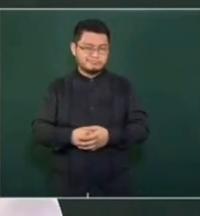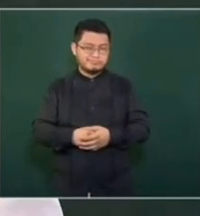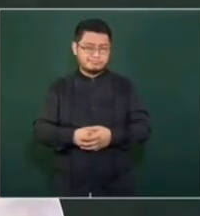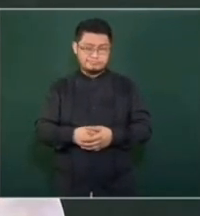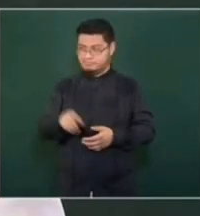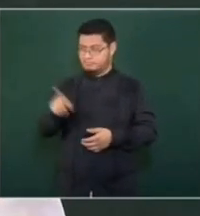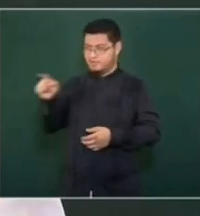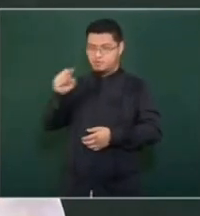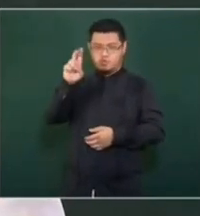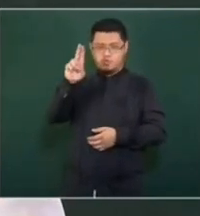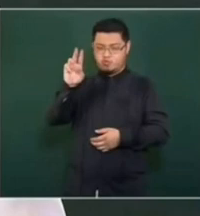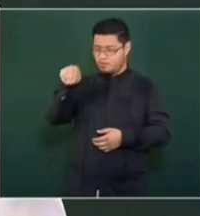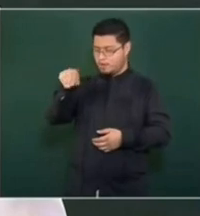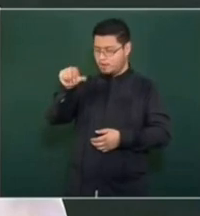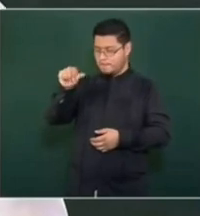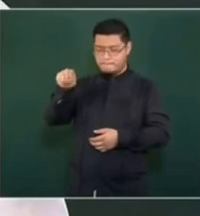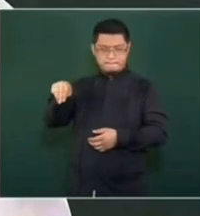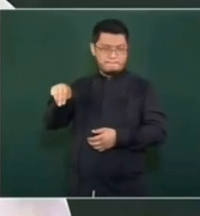UNAM,